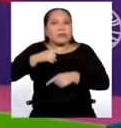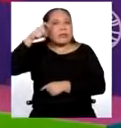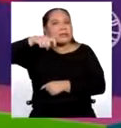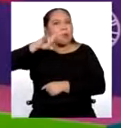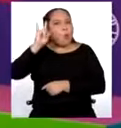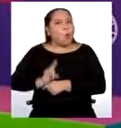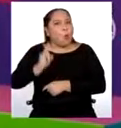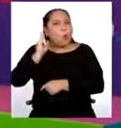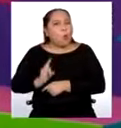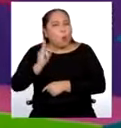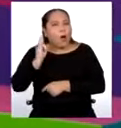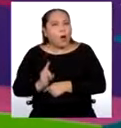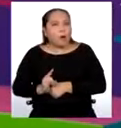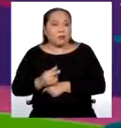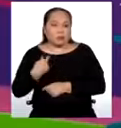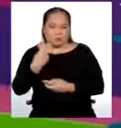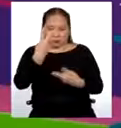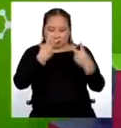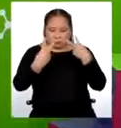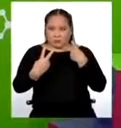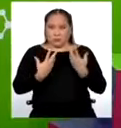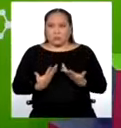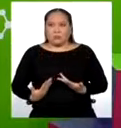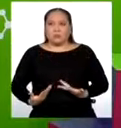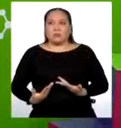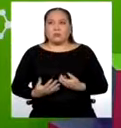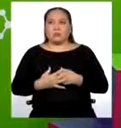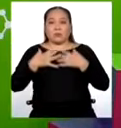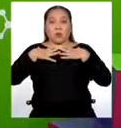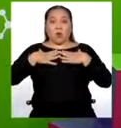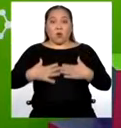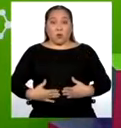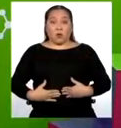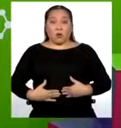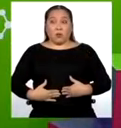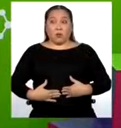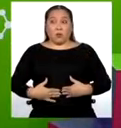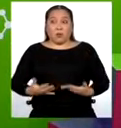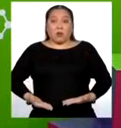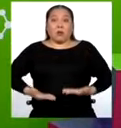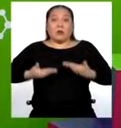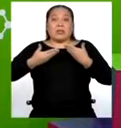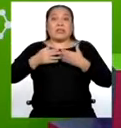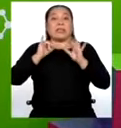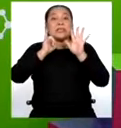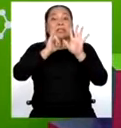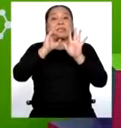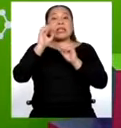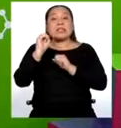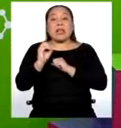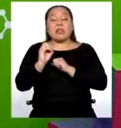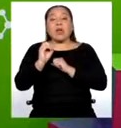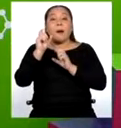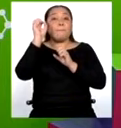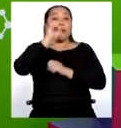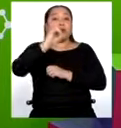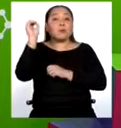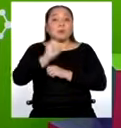urgencia y si no, miren nuestros cuerpos. Están hechos aproximadamente del 60% de agua.